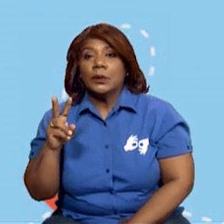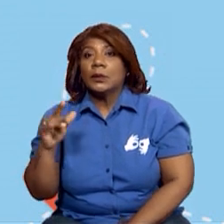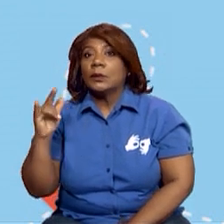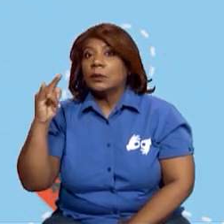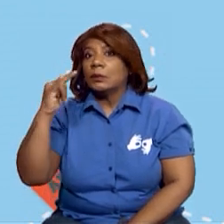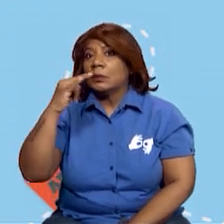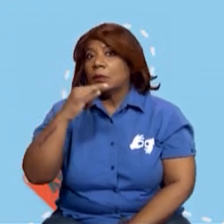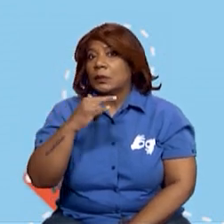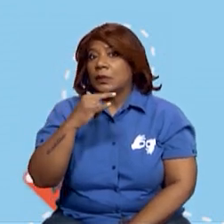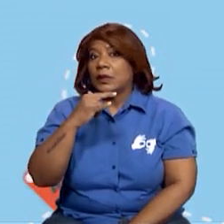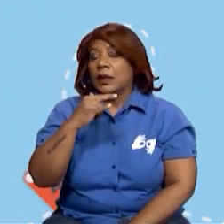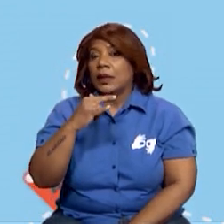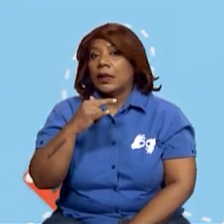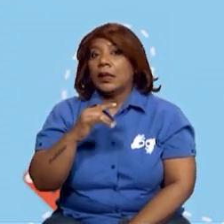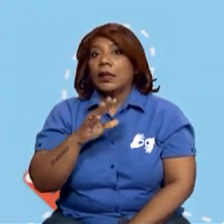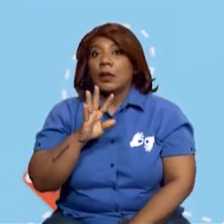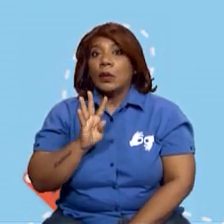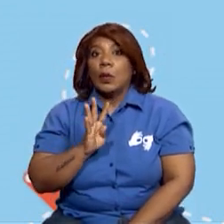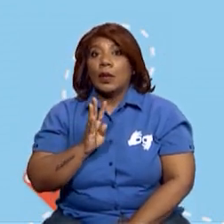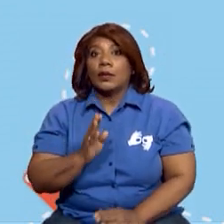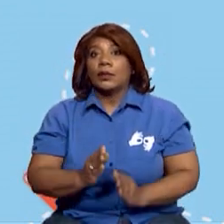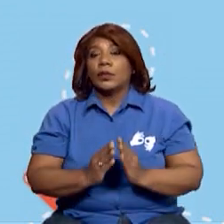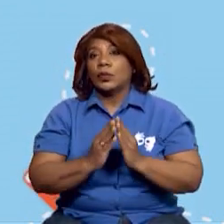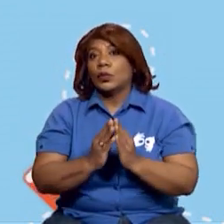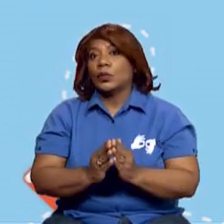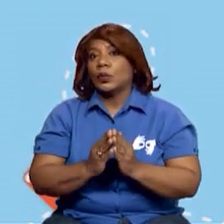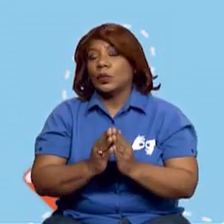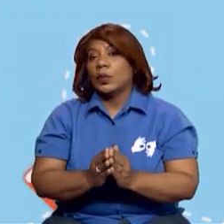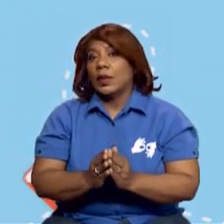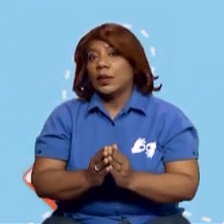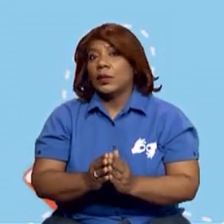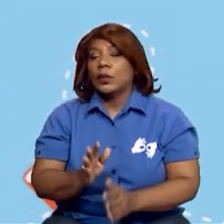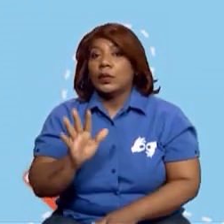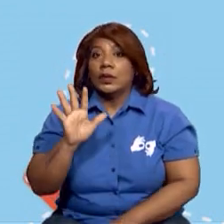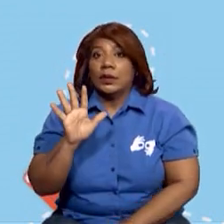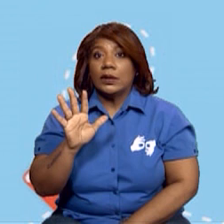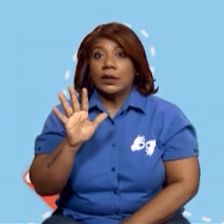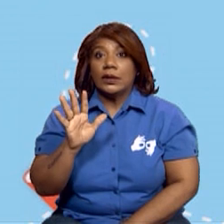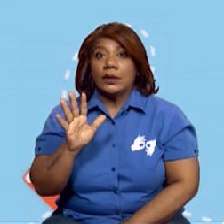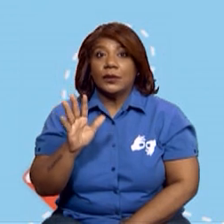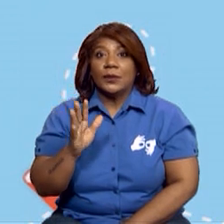esos medios de transporte que te pueden facilitar ese viaje.